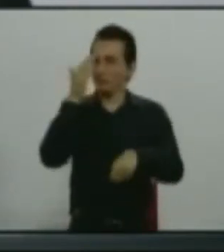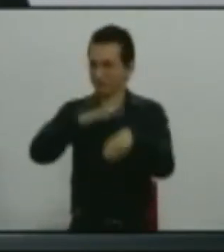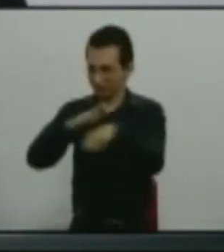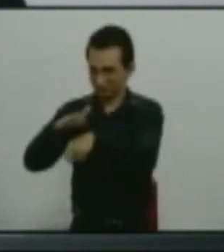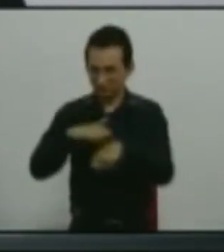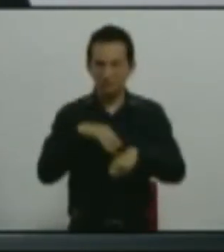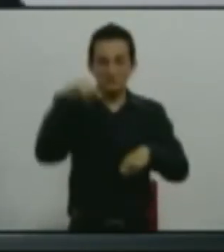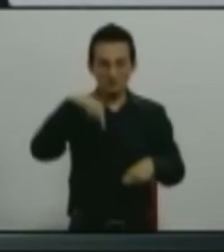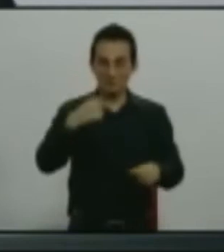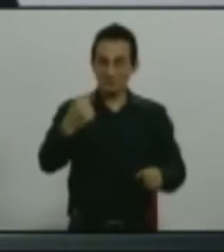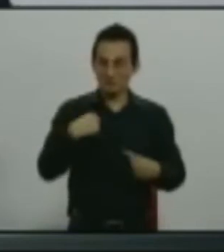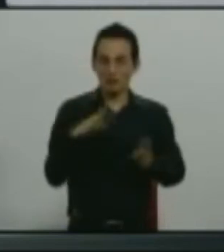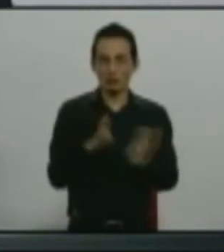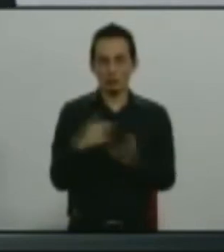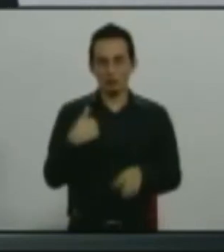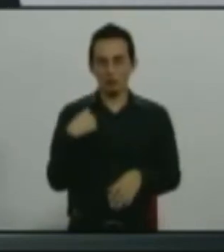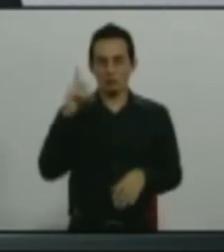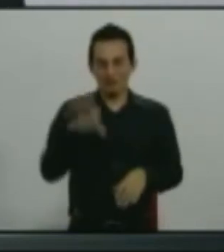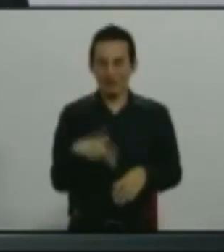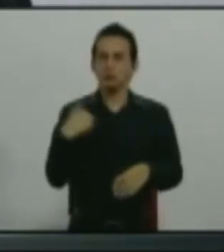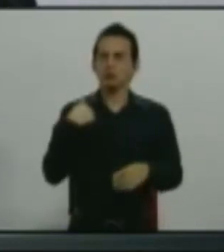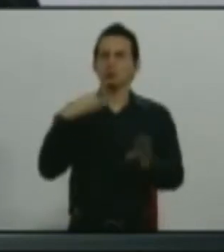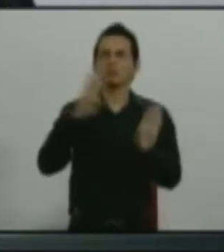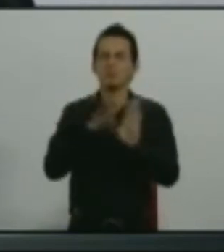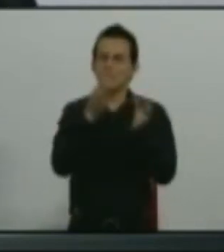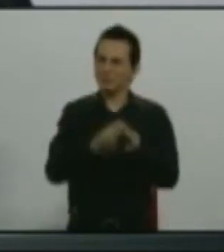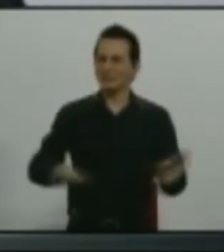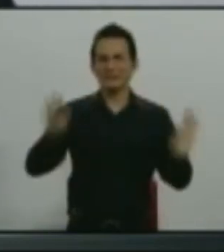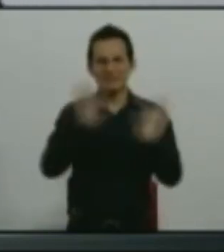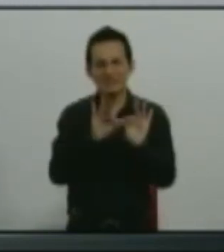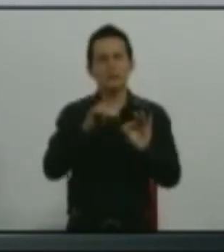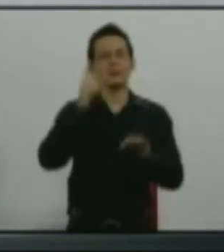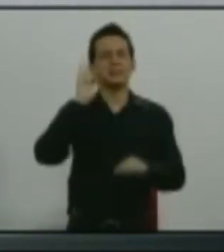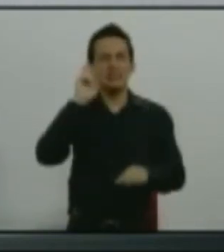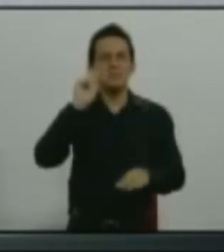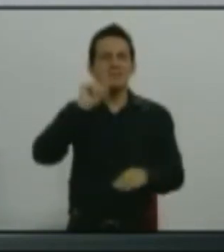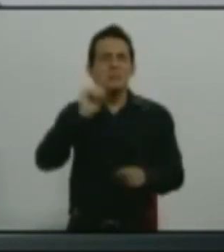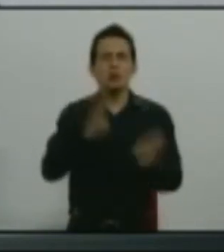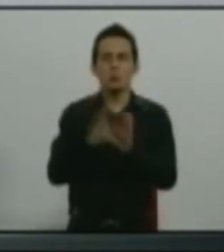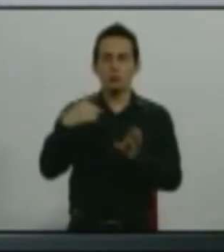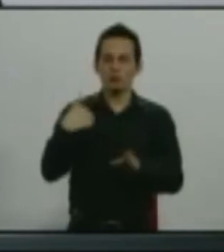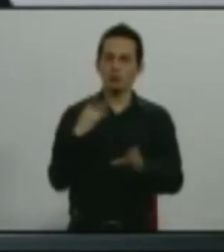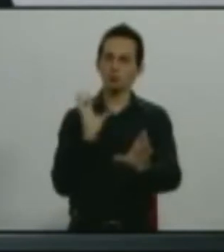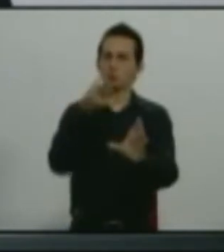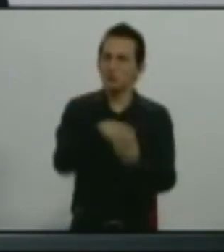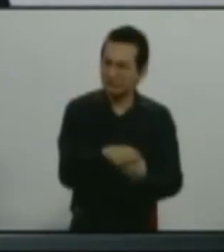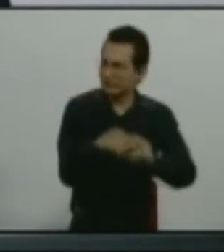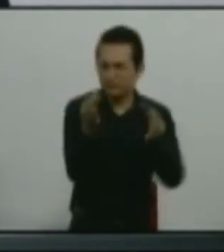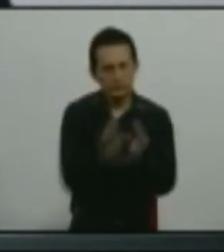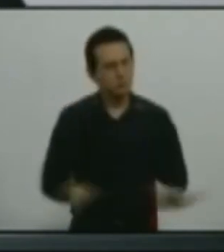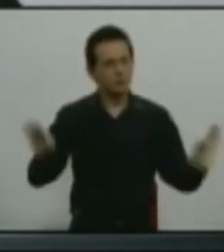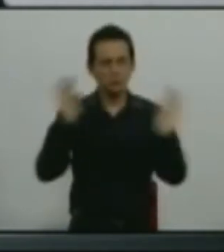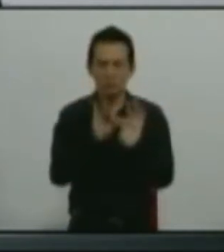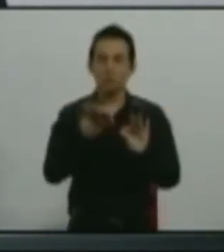democrático nace precisamente de los orígenes de una decisión. Que un principio democrático significa ser incluyente. Que un principio democrático requiere